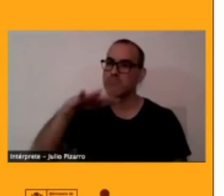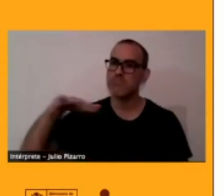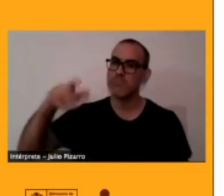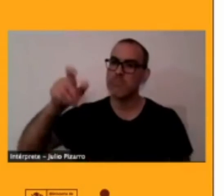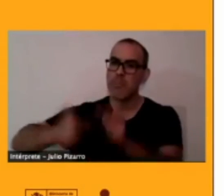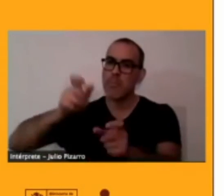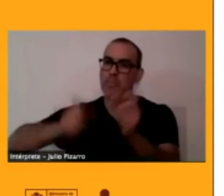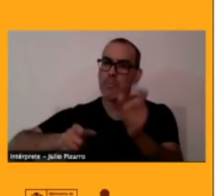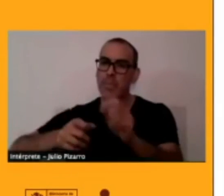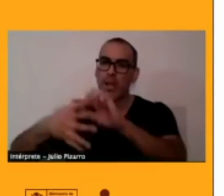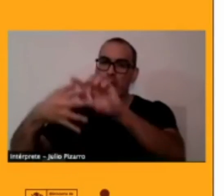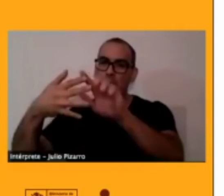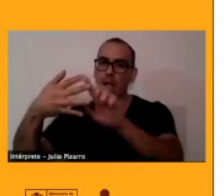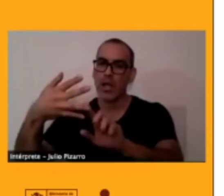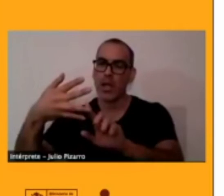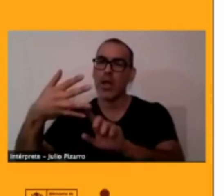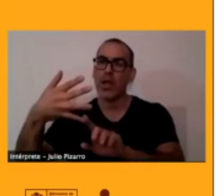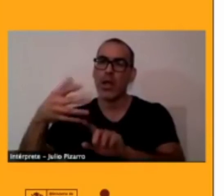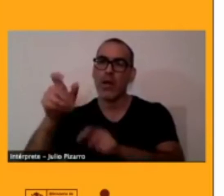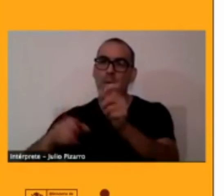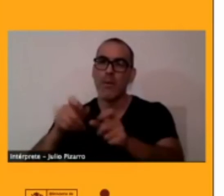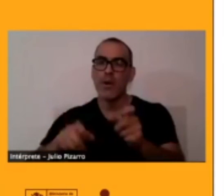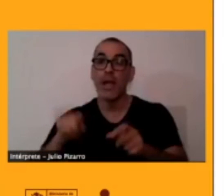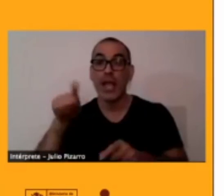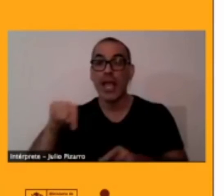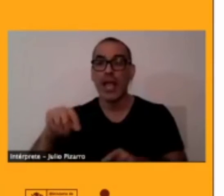colaborado en rescatar esta lengua.